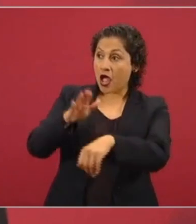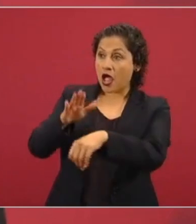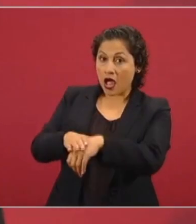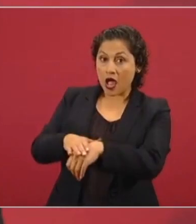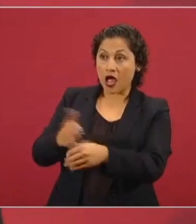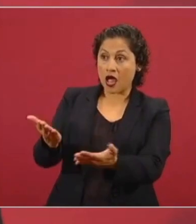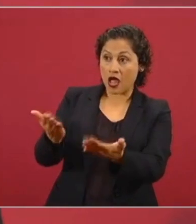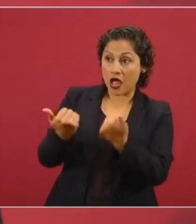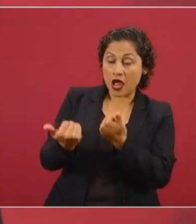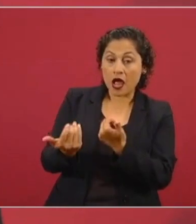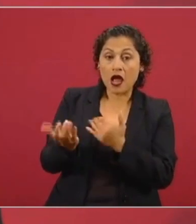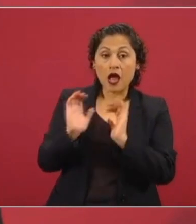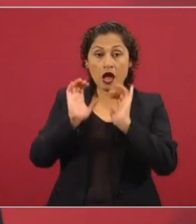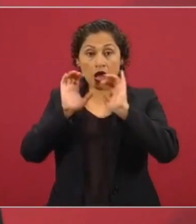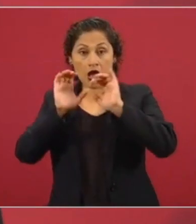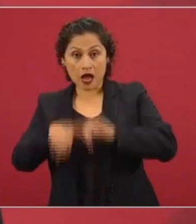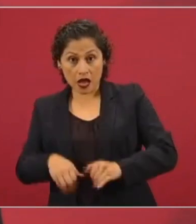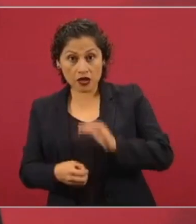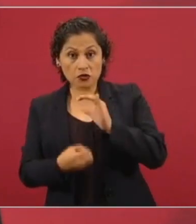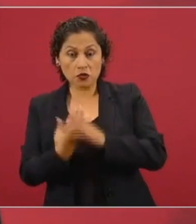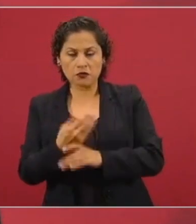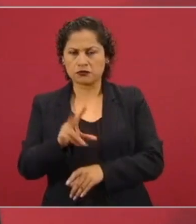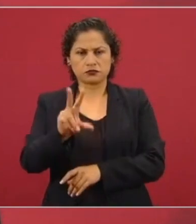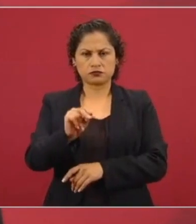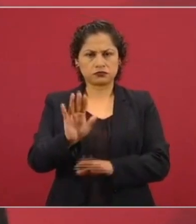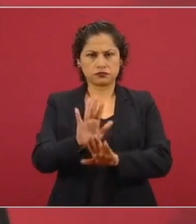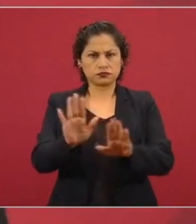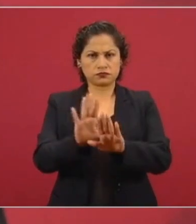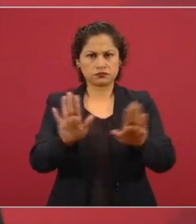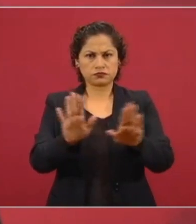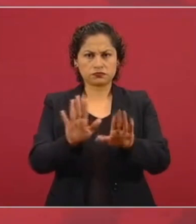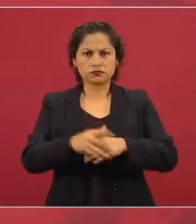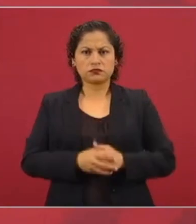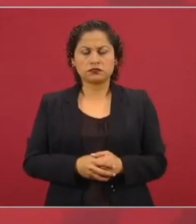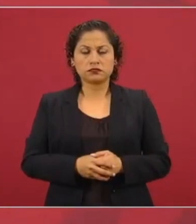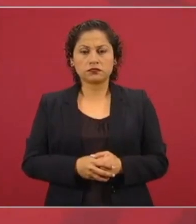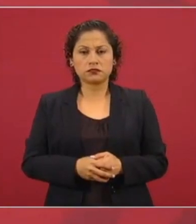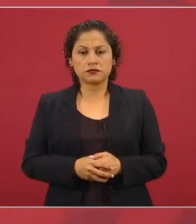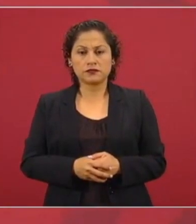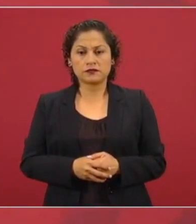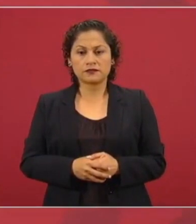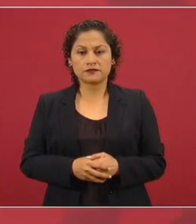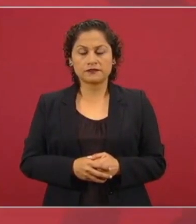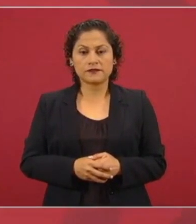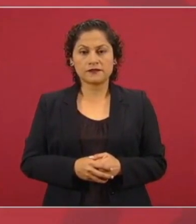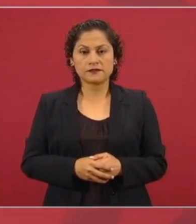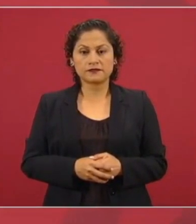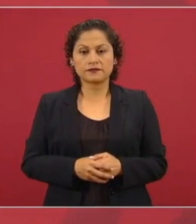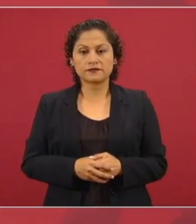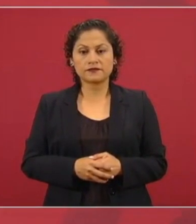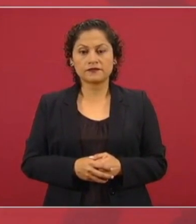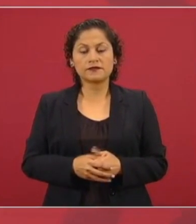reclutaron nuevos elementos, se estancaron las policías. Bueno,